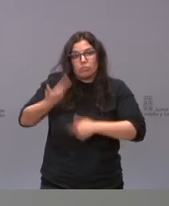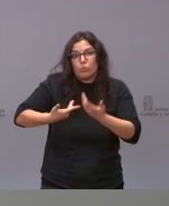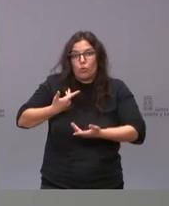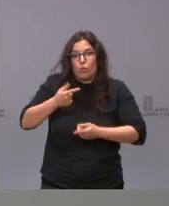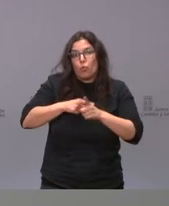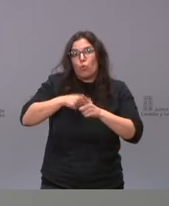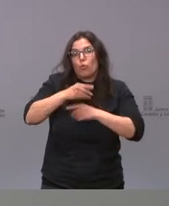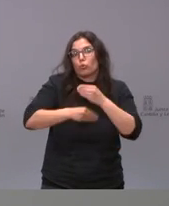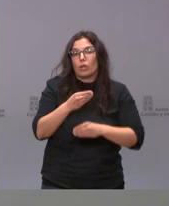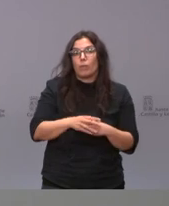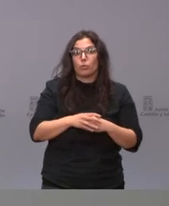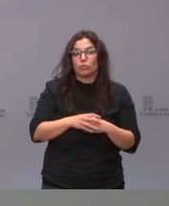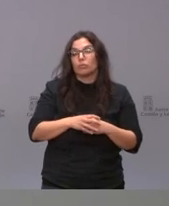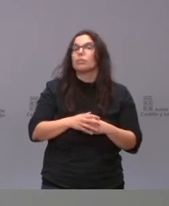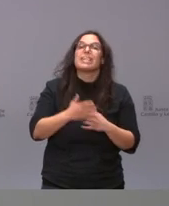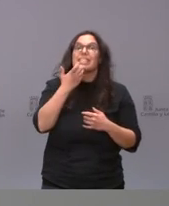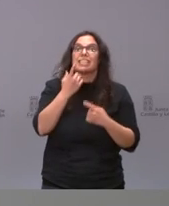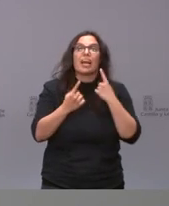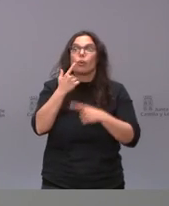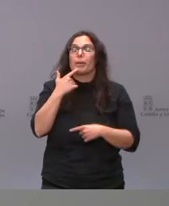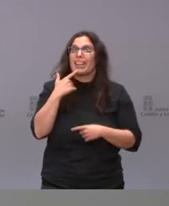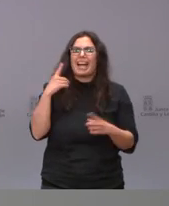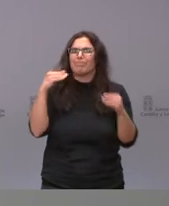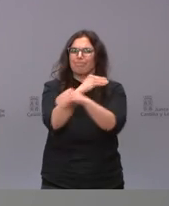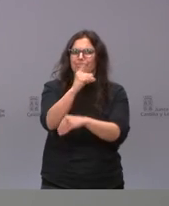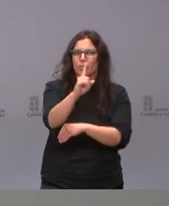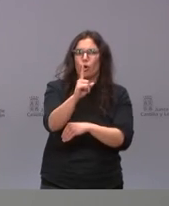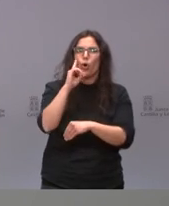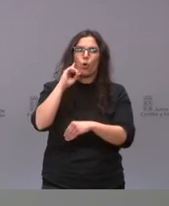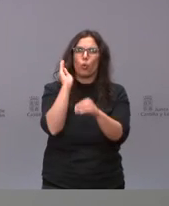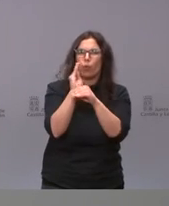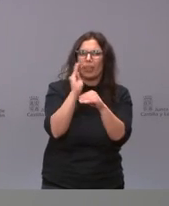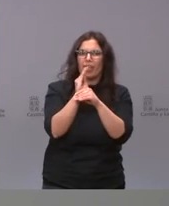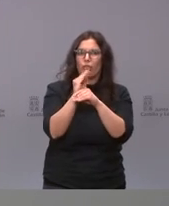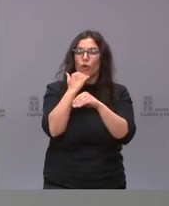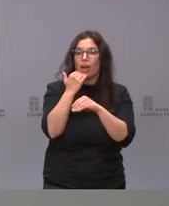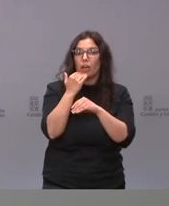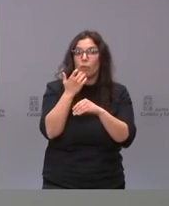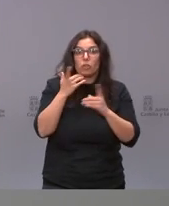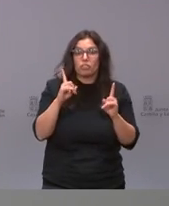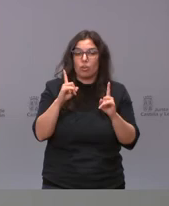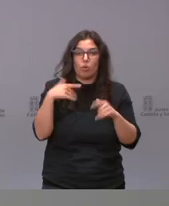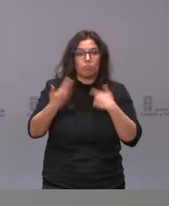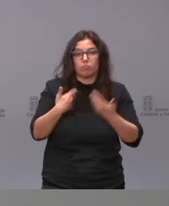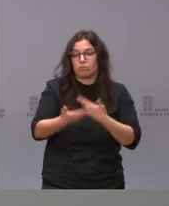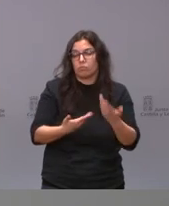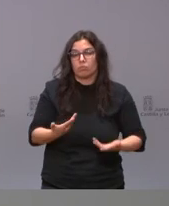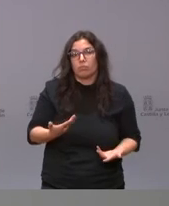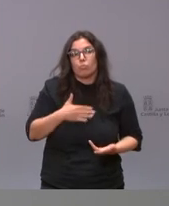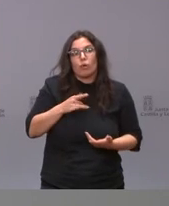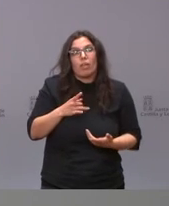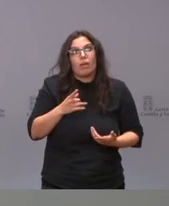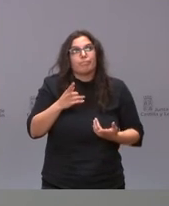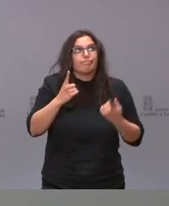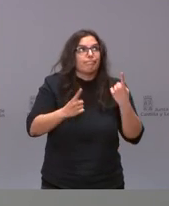excepto que hay contraindicación con alguna o más que contraindicación cuidado en determinadas poblaciones pues a lo mejor en un